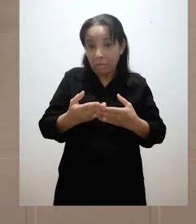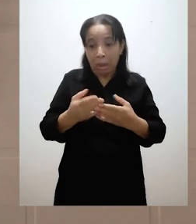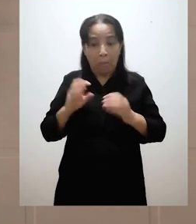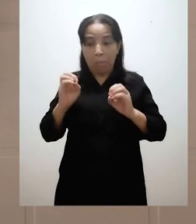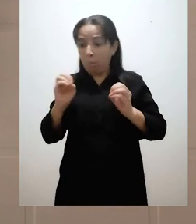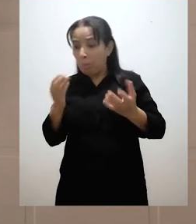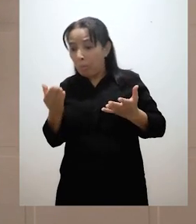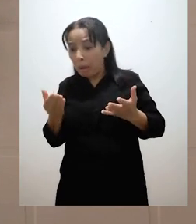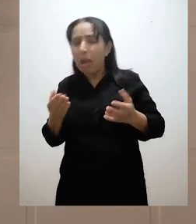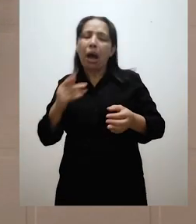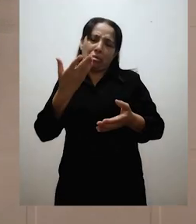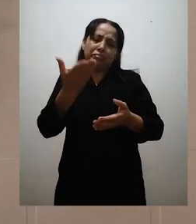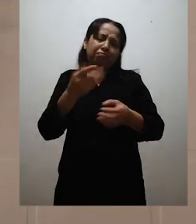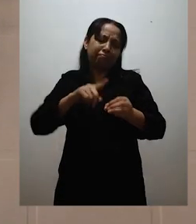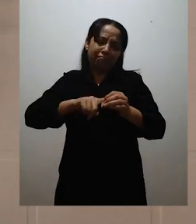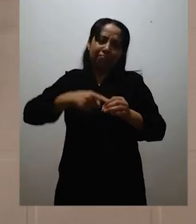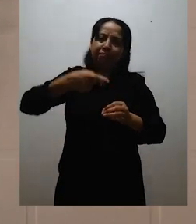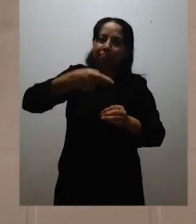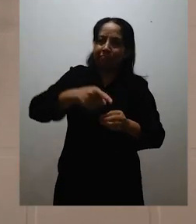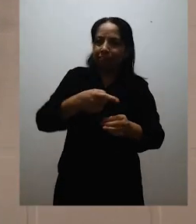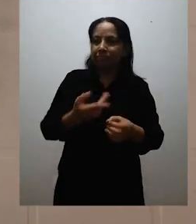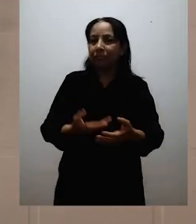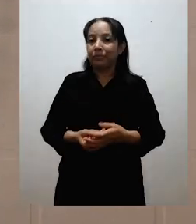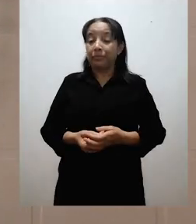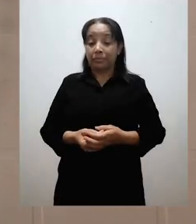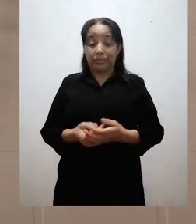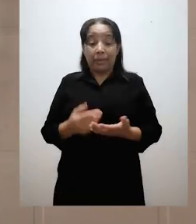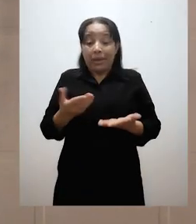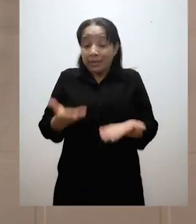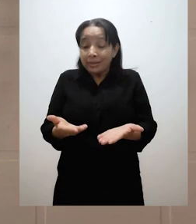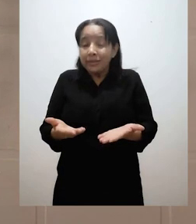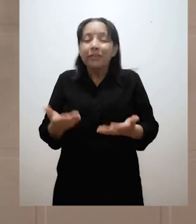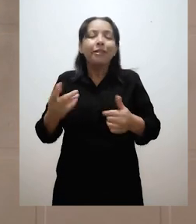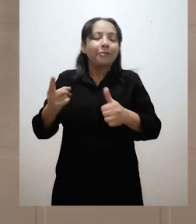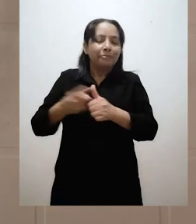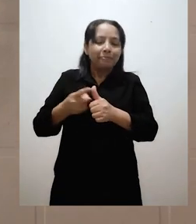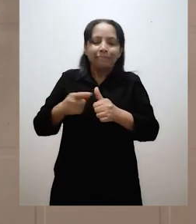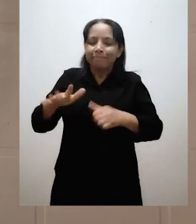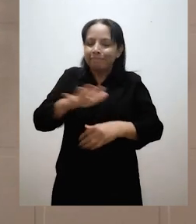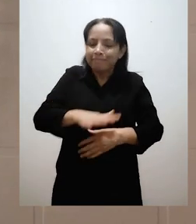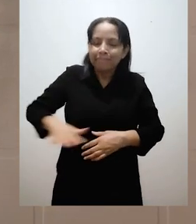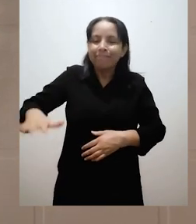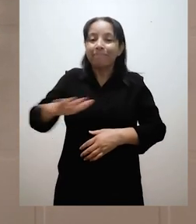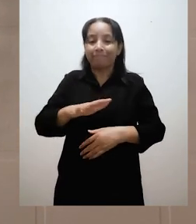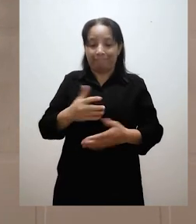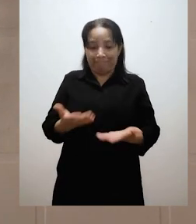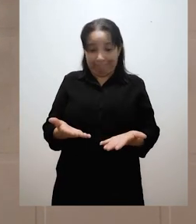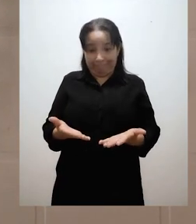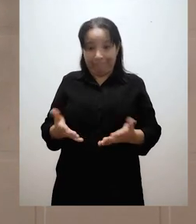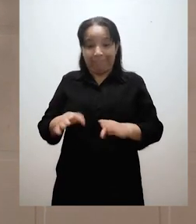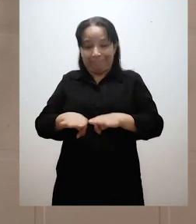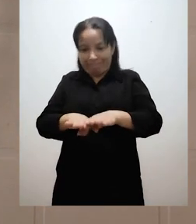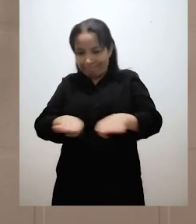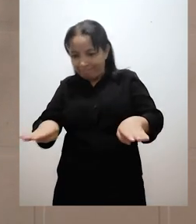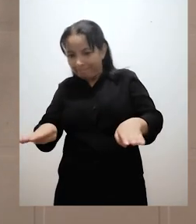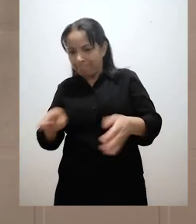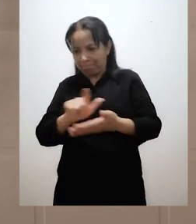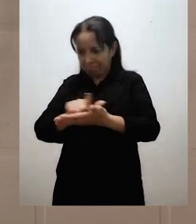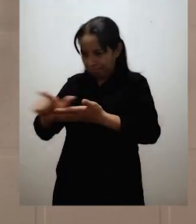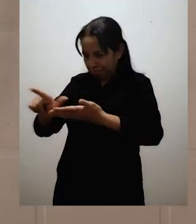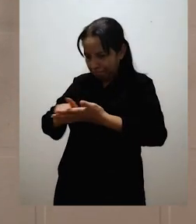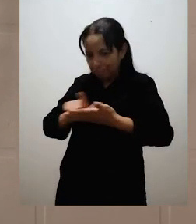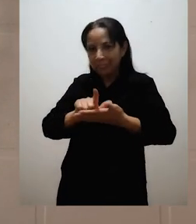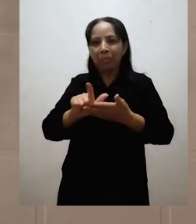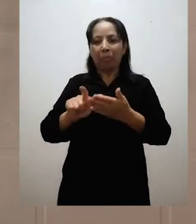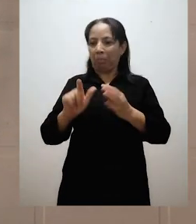primero que vamos a hacer es asegurarnos que nuestra área esté limpia y despejada. A continuación, vamos